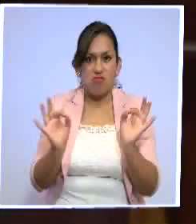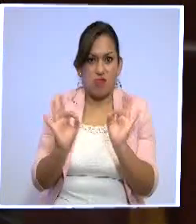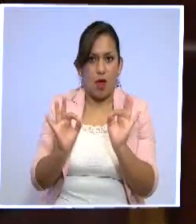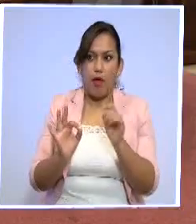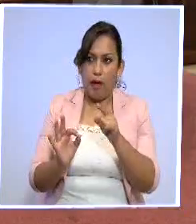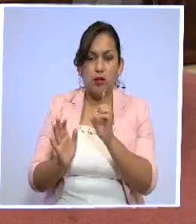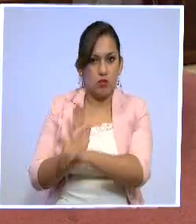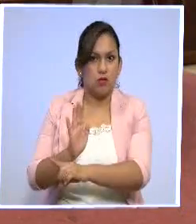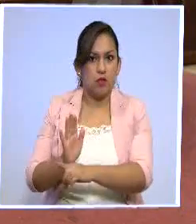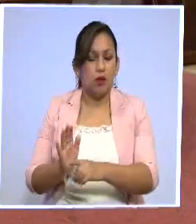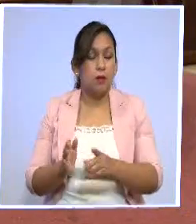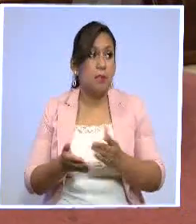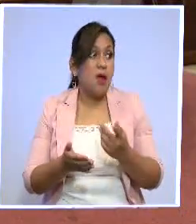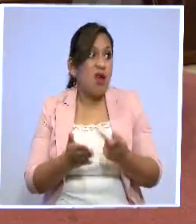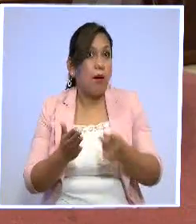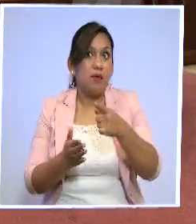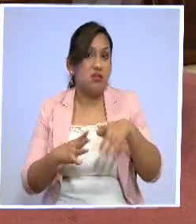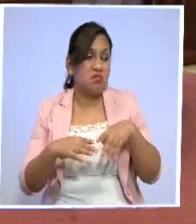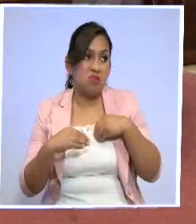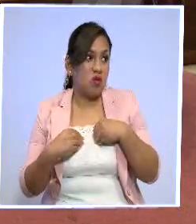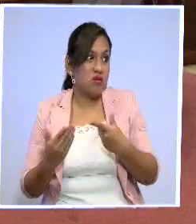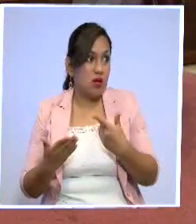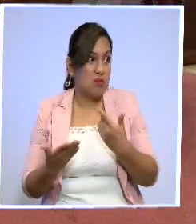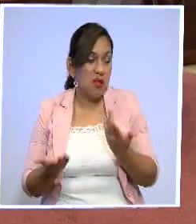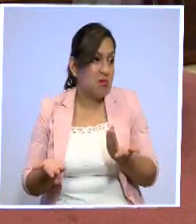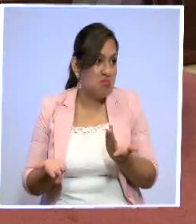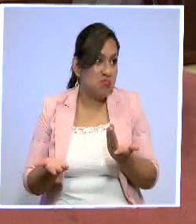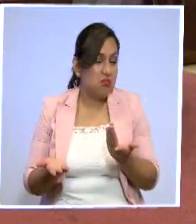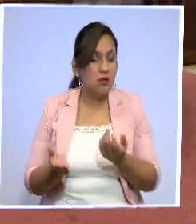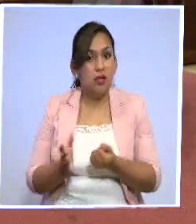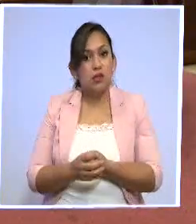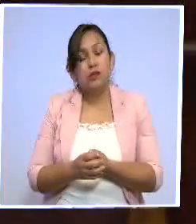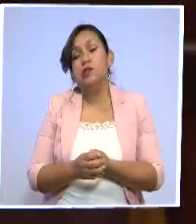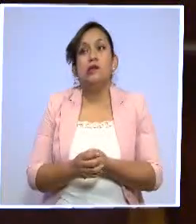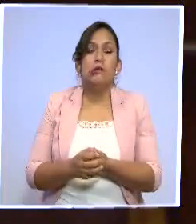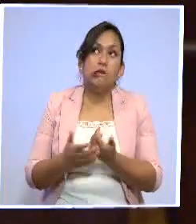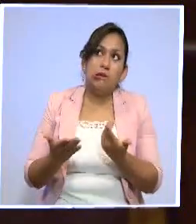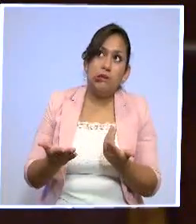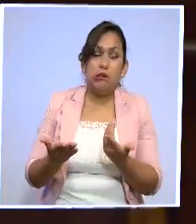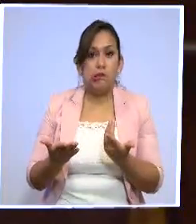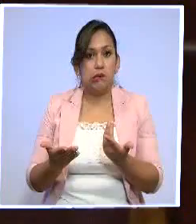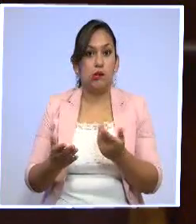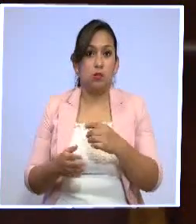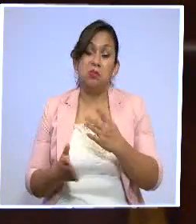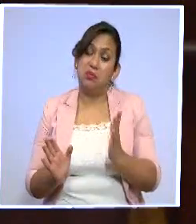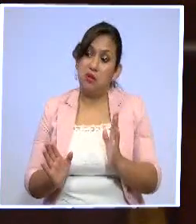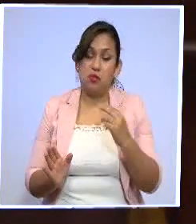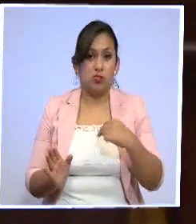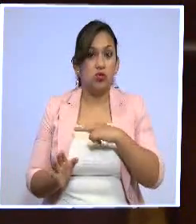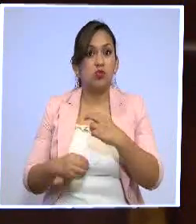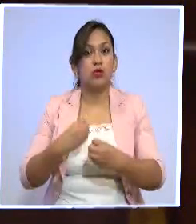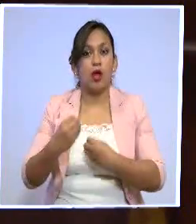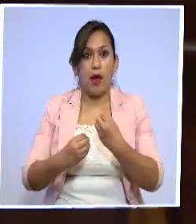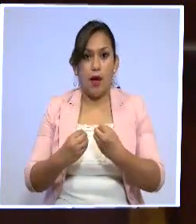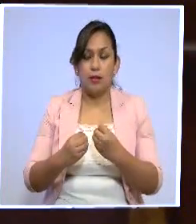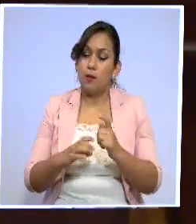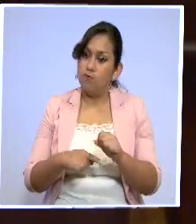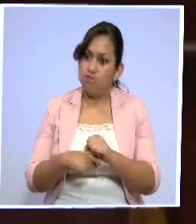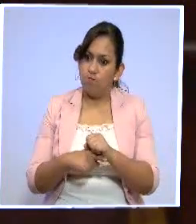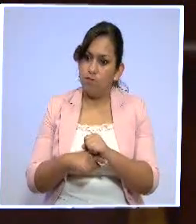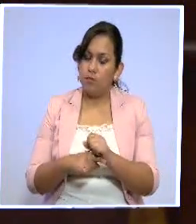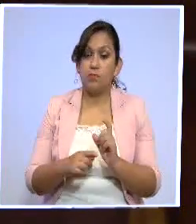enmiendas. ¿Pero si eso no sucede? Bueno, si eso no sucede, en definitiva, lo que haríamos nosotros es aplicar el convenio